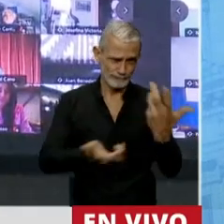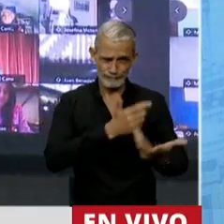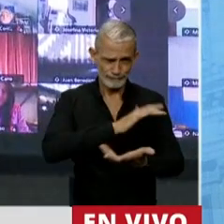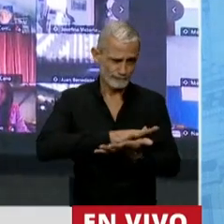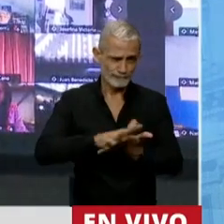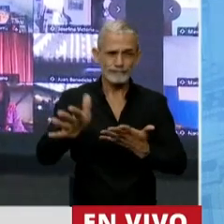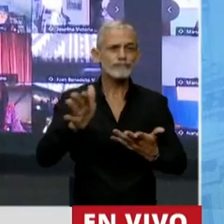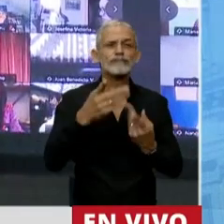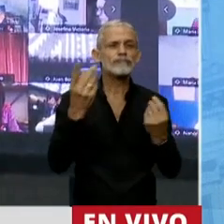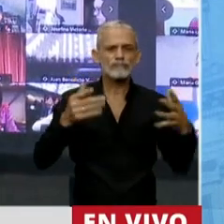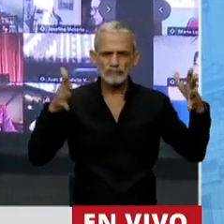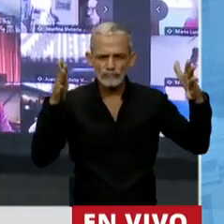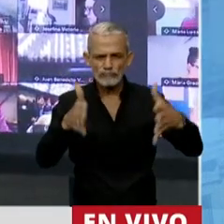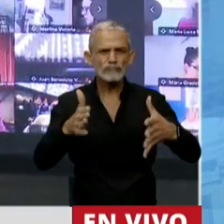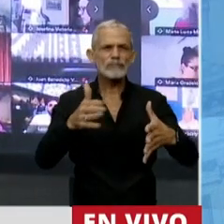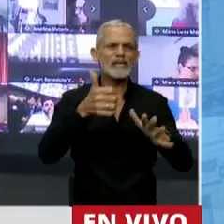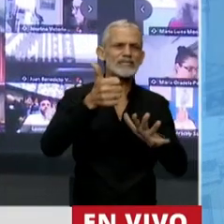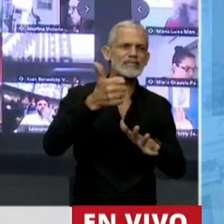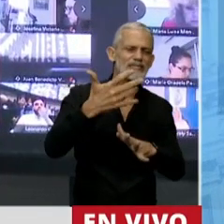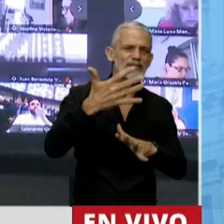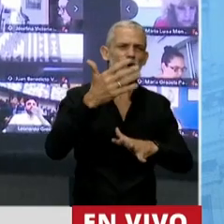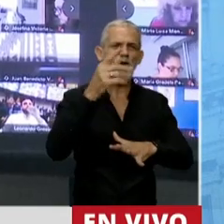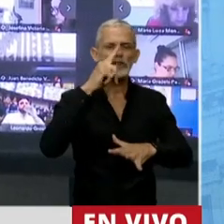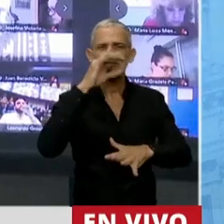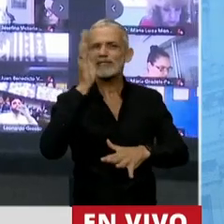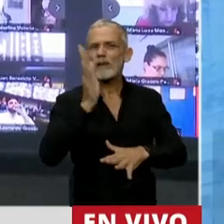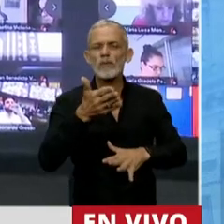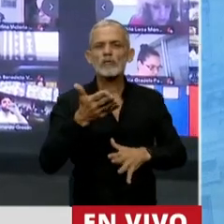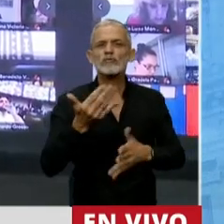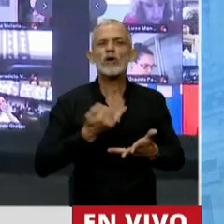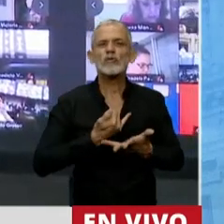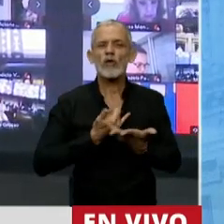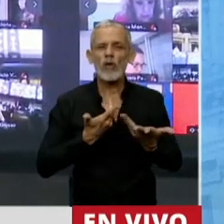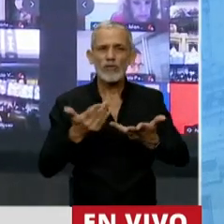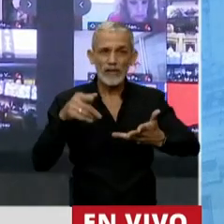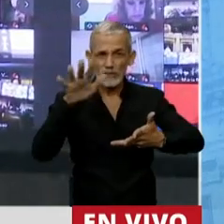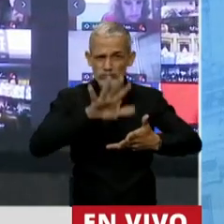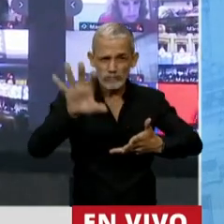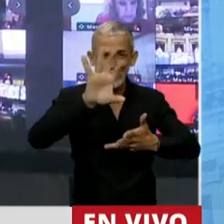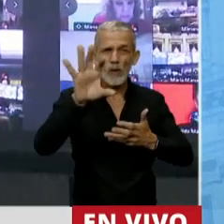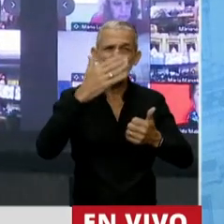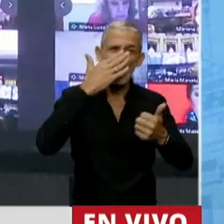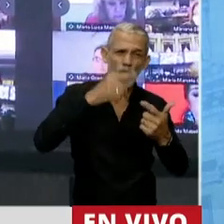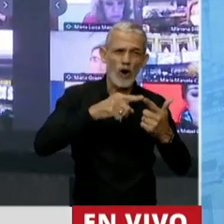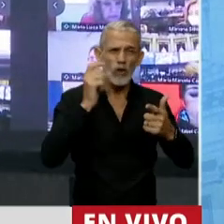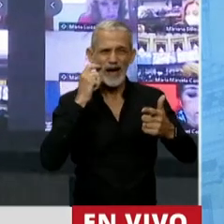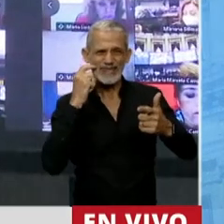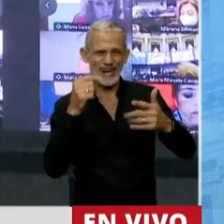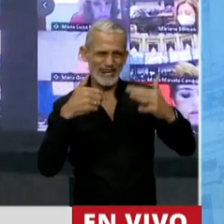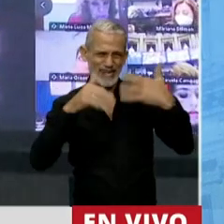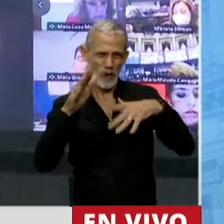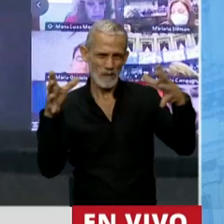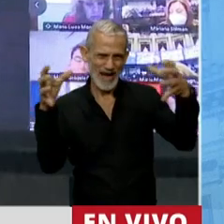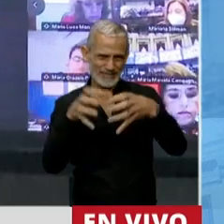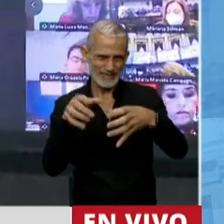en una concentración de entre el 65 y 70 por ciento, principalmente en los focos en las provincias de Córdoba y Entre Ríos,